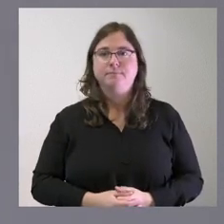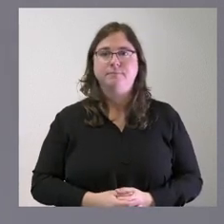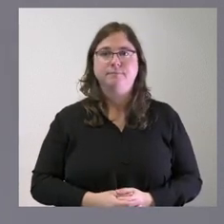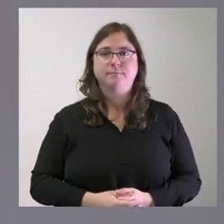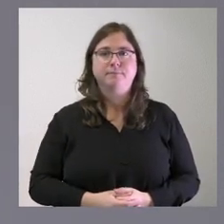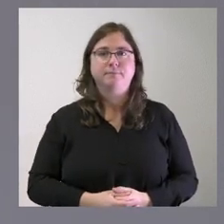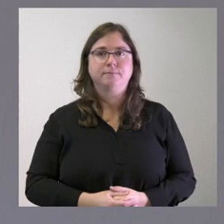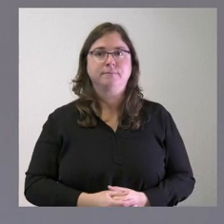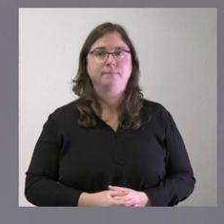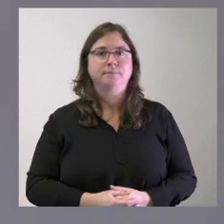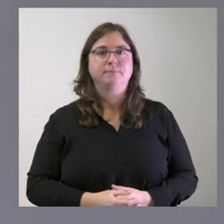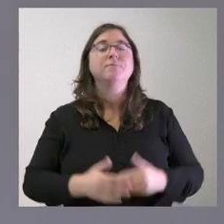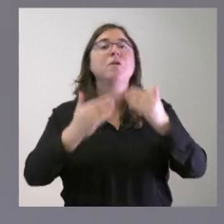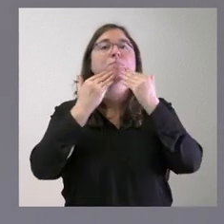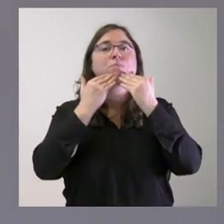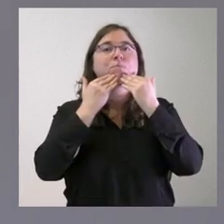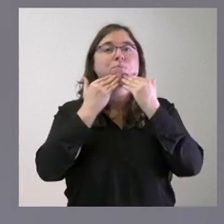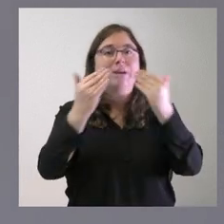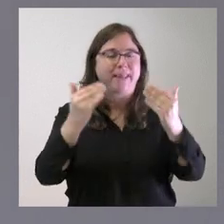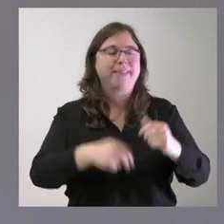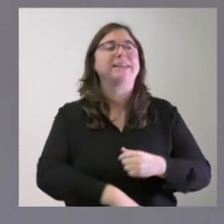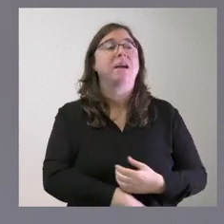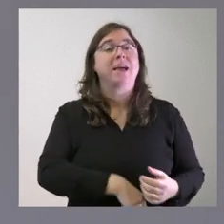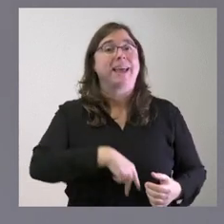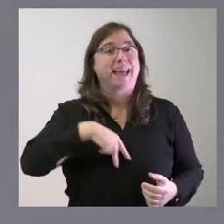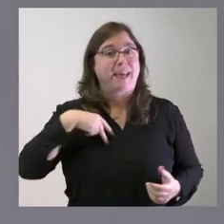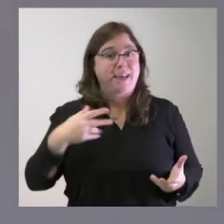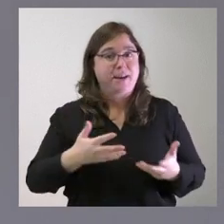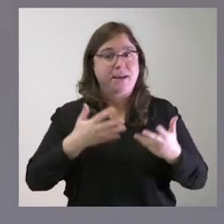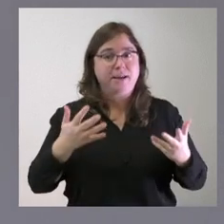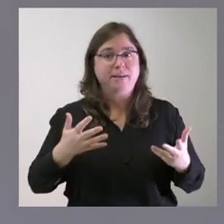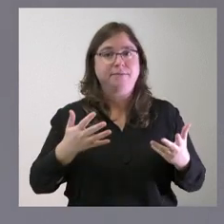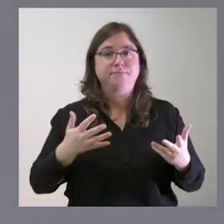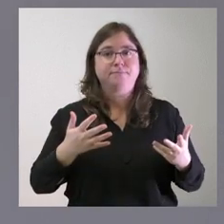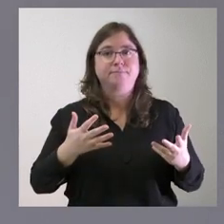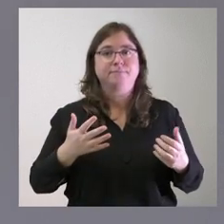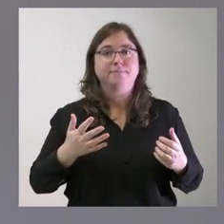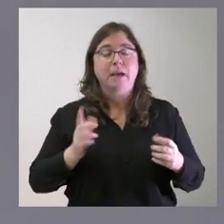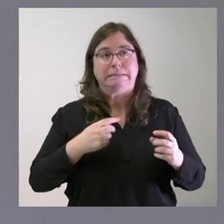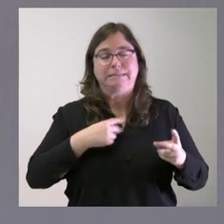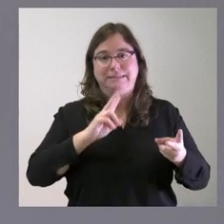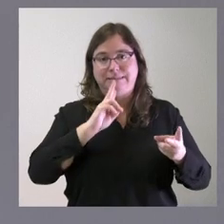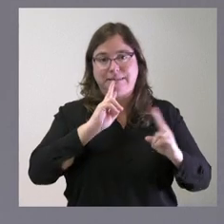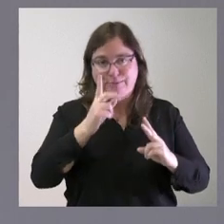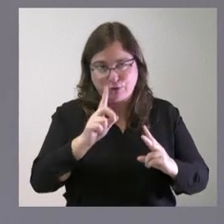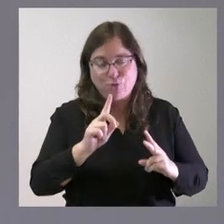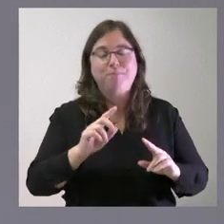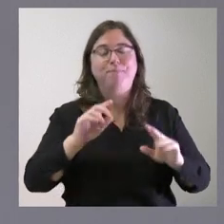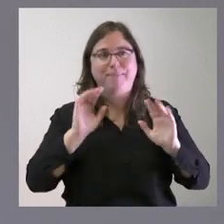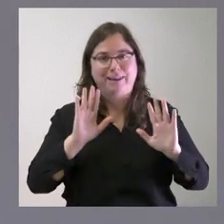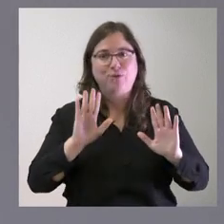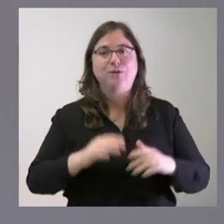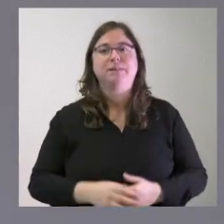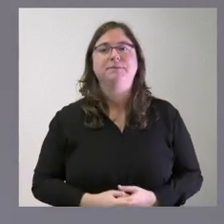bueno pues muchas gracias por su pregunta con carácter general no es por no contestar algunas de sus preguntas pero